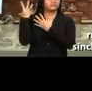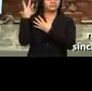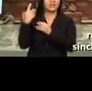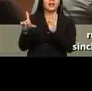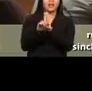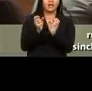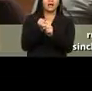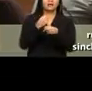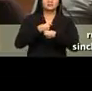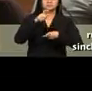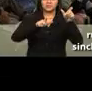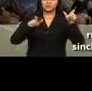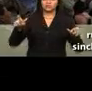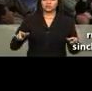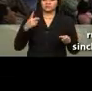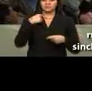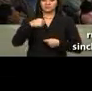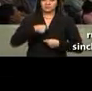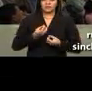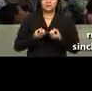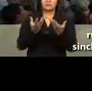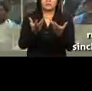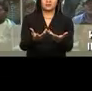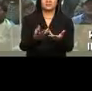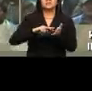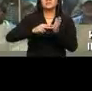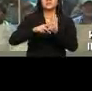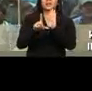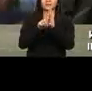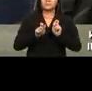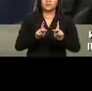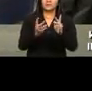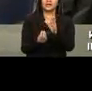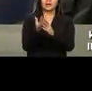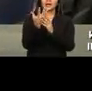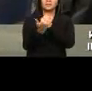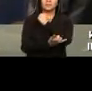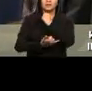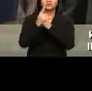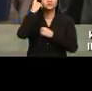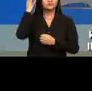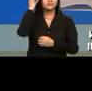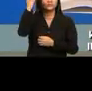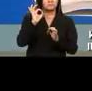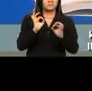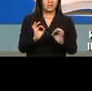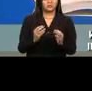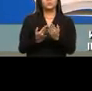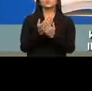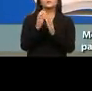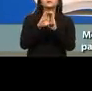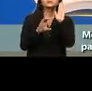Leyes hechas por la gente y para la gente, es decir, leyes que nos permitan crear el país que soñamos. La nueva